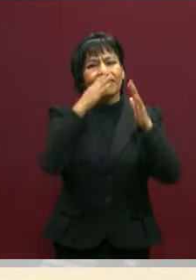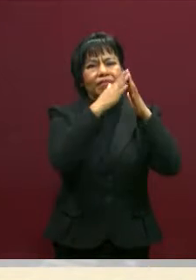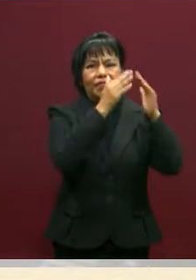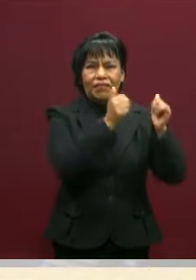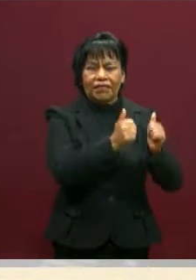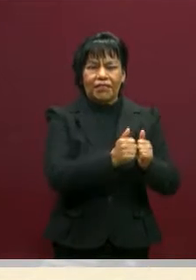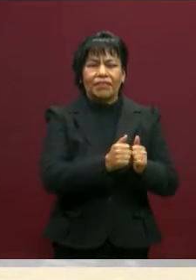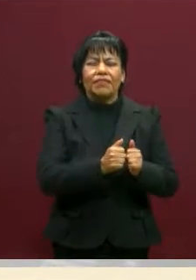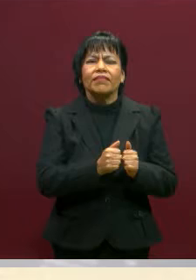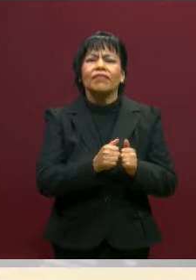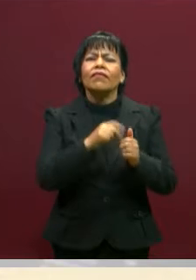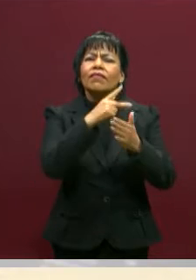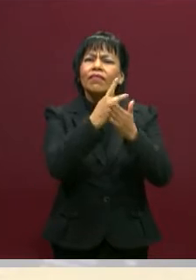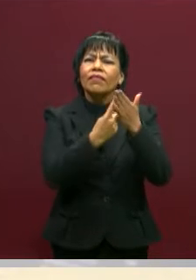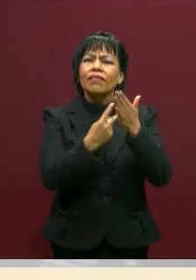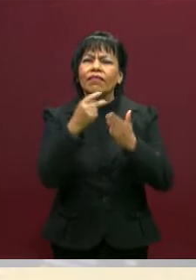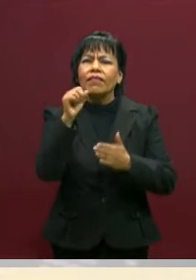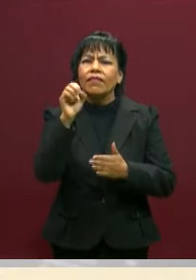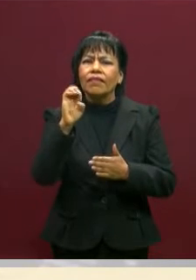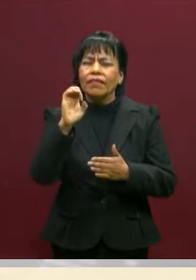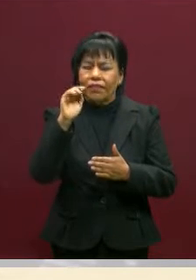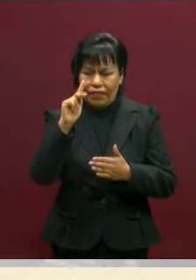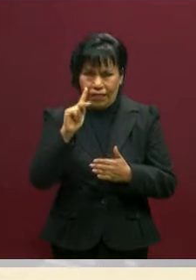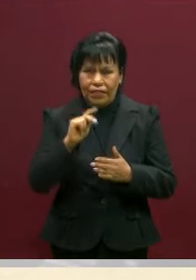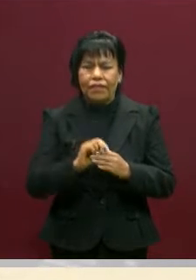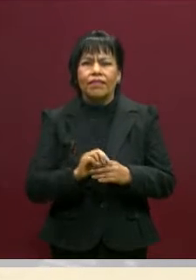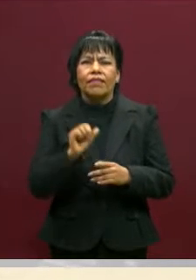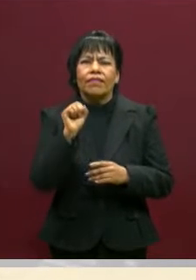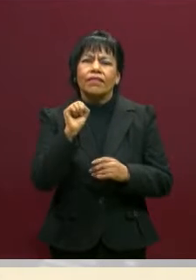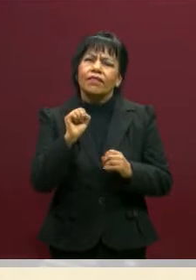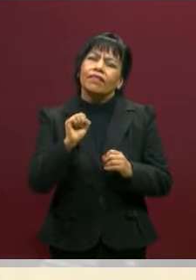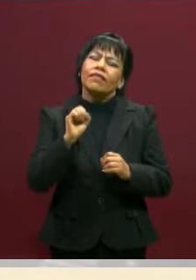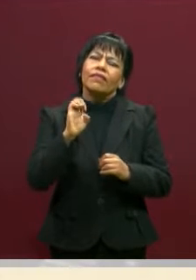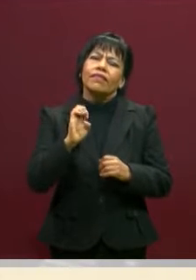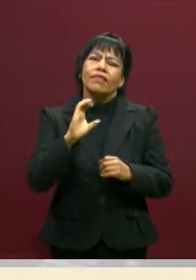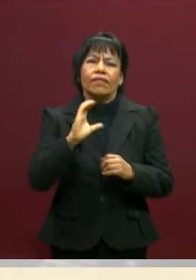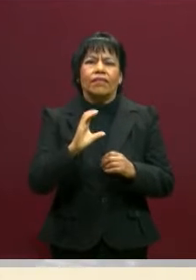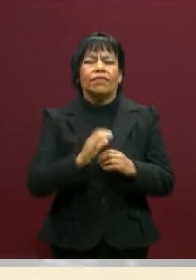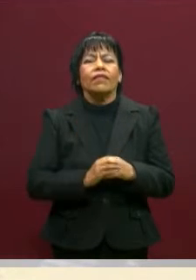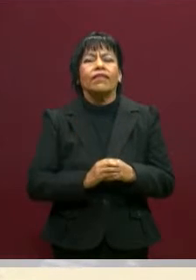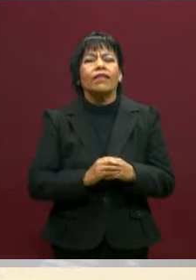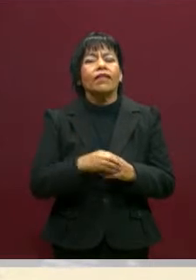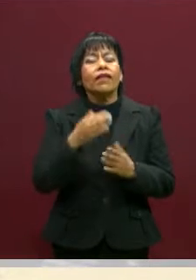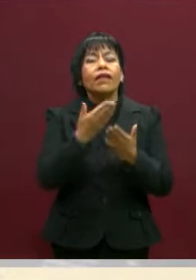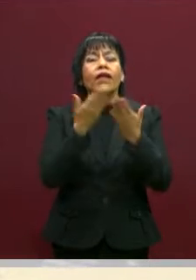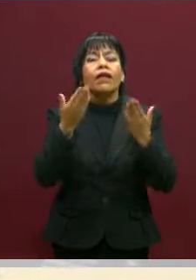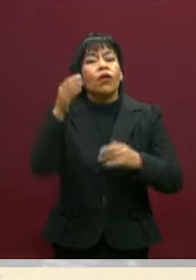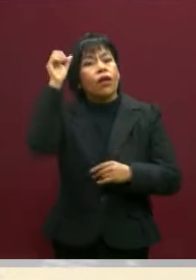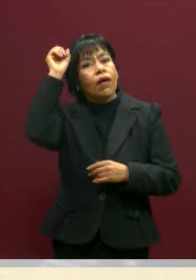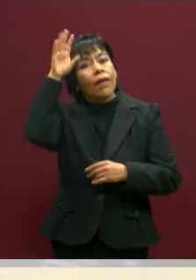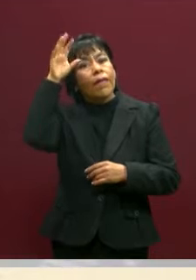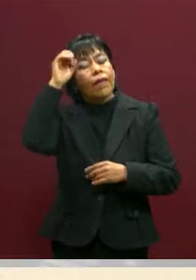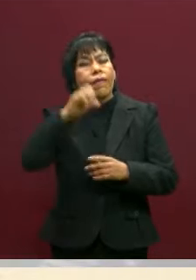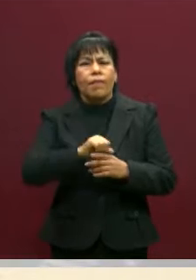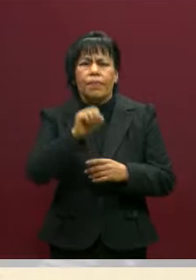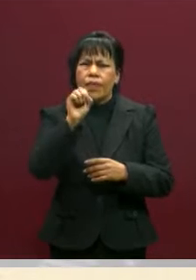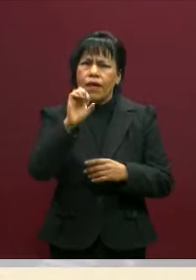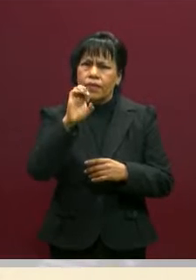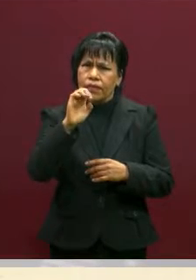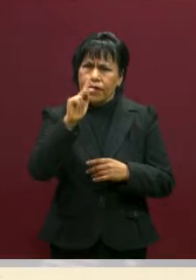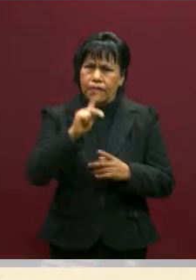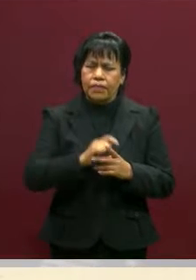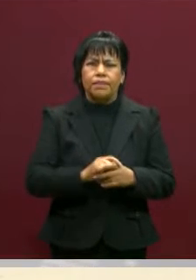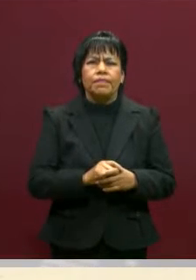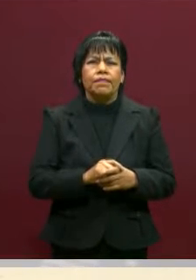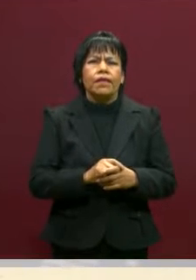Secretaría de Educación y del Sistema Estatal de Telecomunicaciones que estamos transmitiendo totalmente en vivo a través de la señal de CET Televisión,